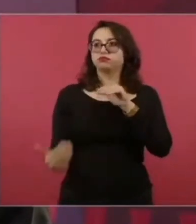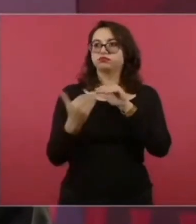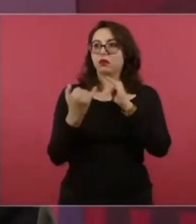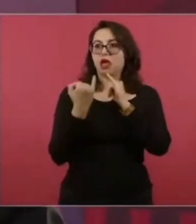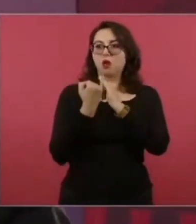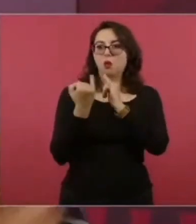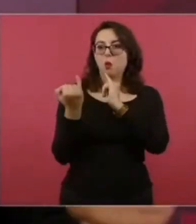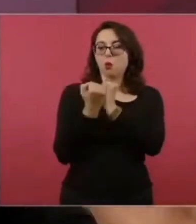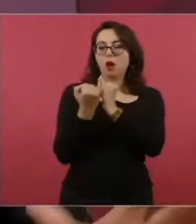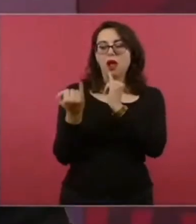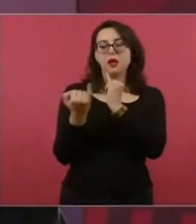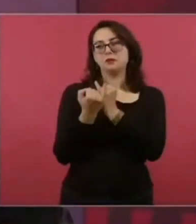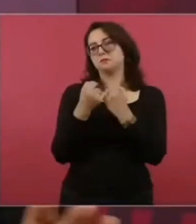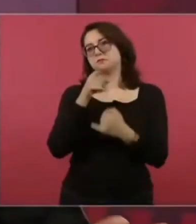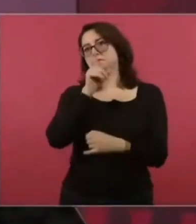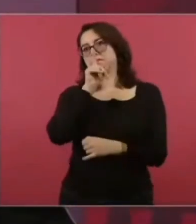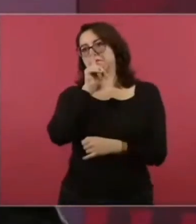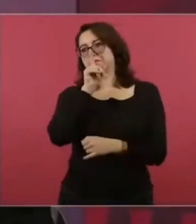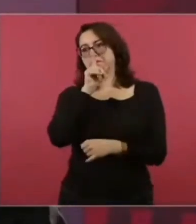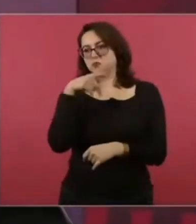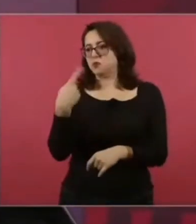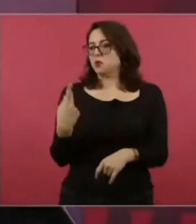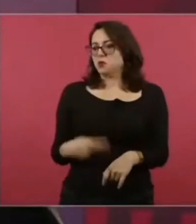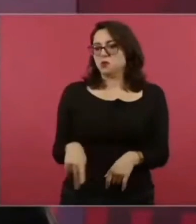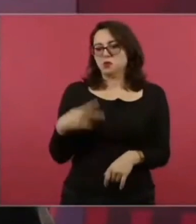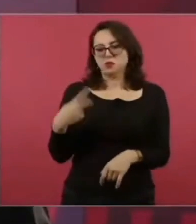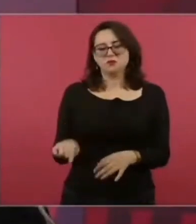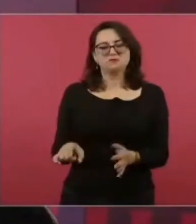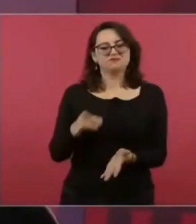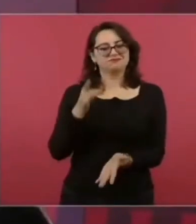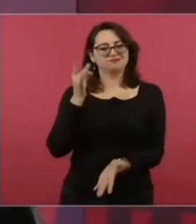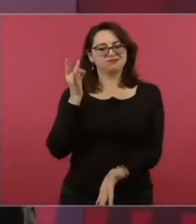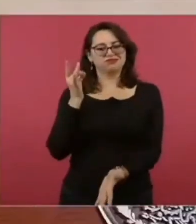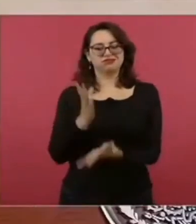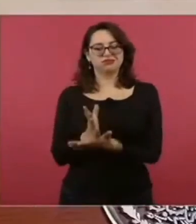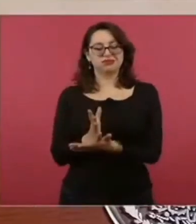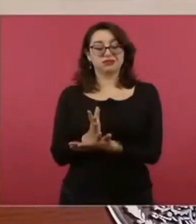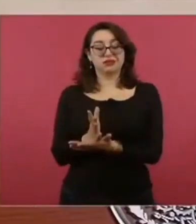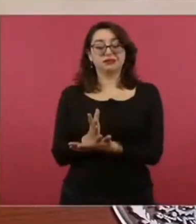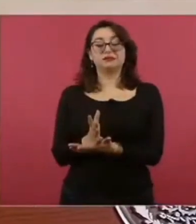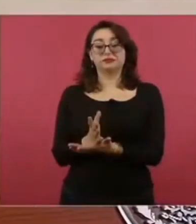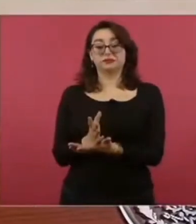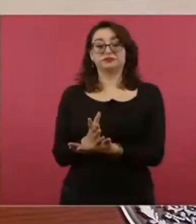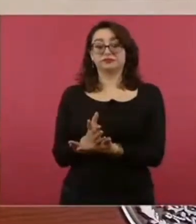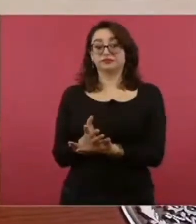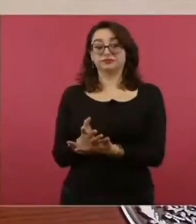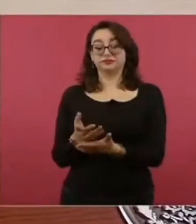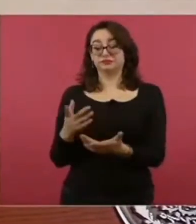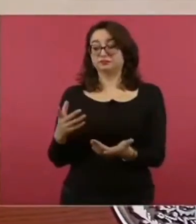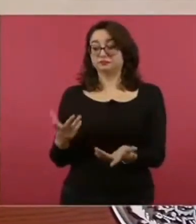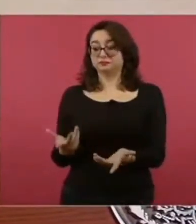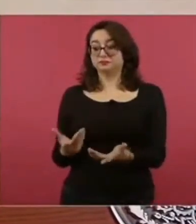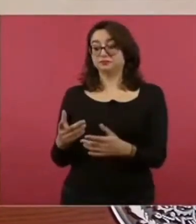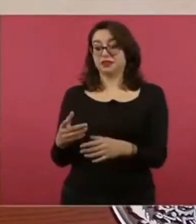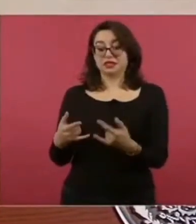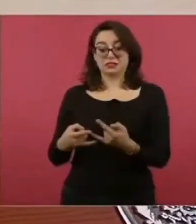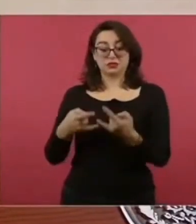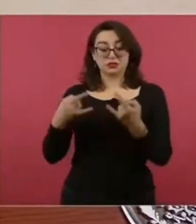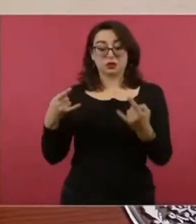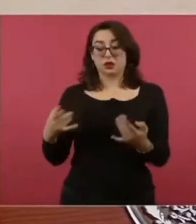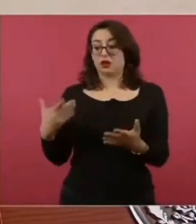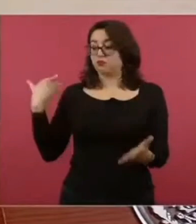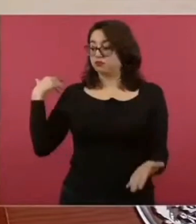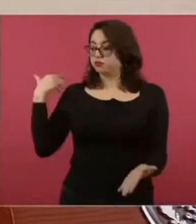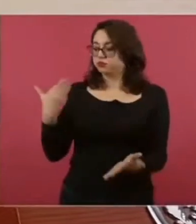Eso es lo que nos ha salvado, siempre, frente a